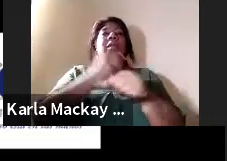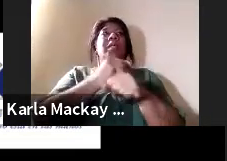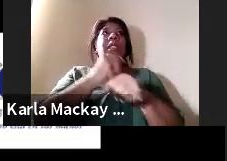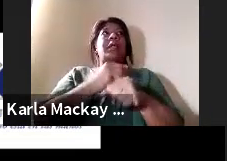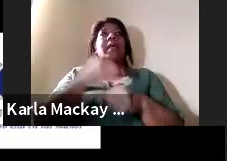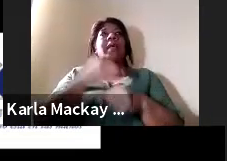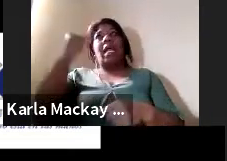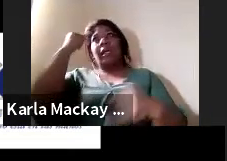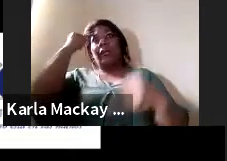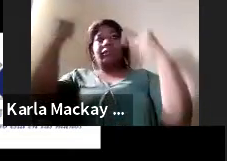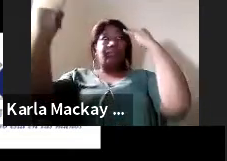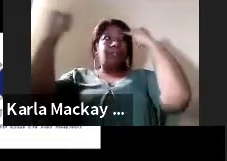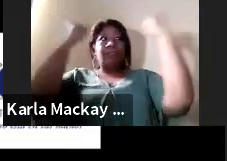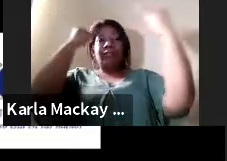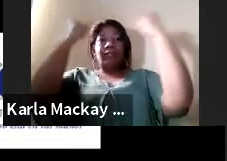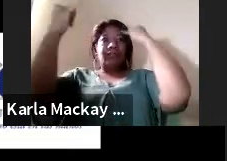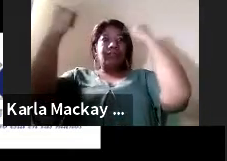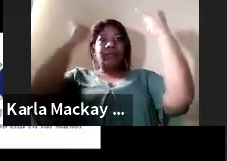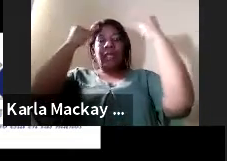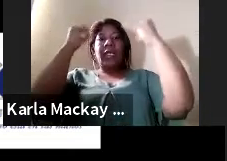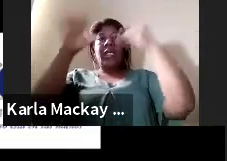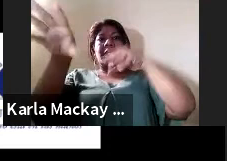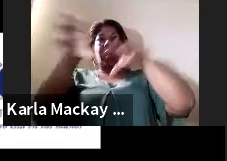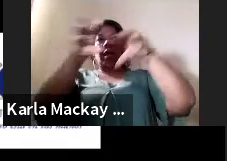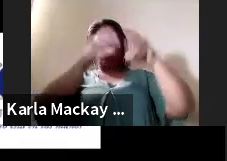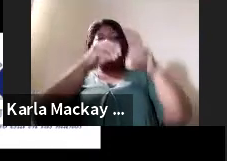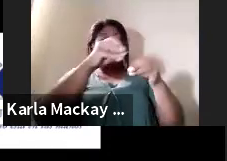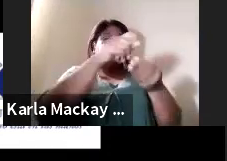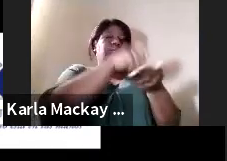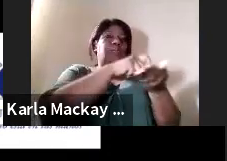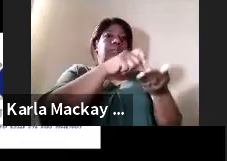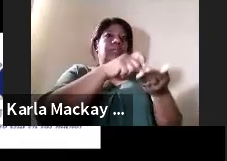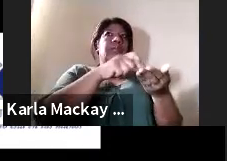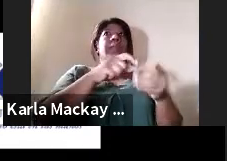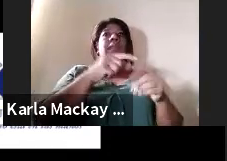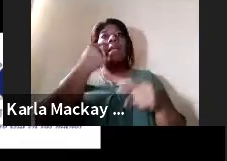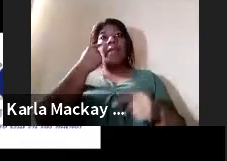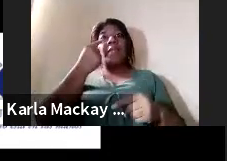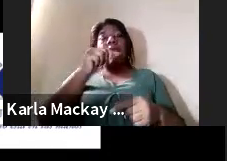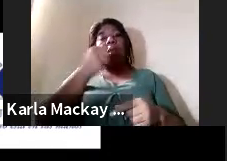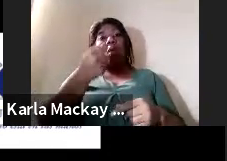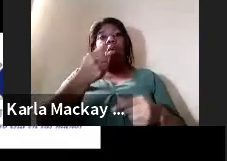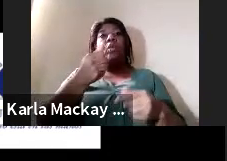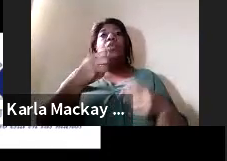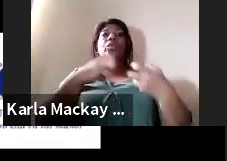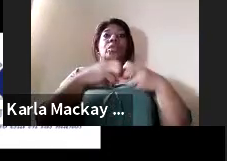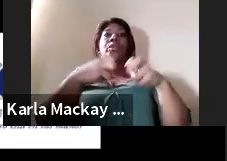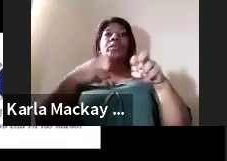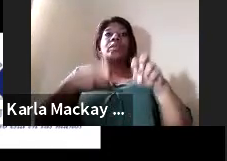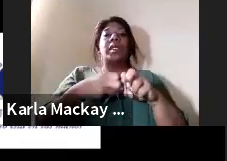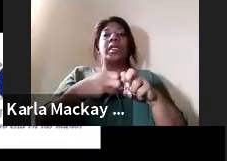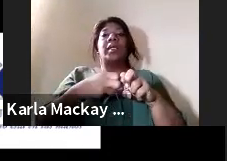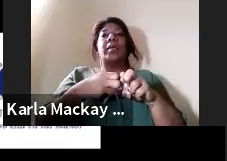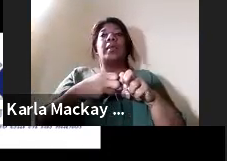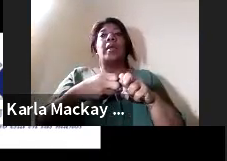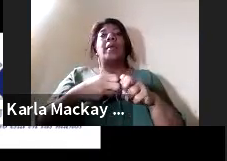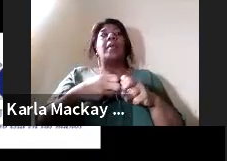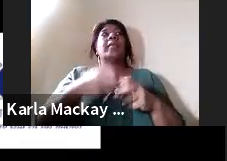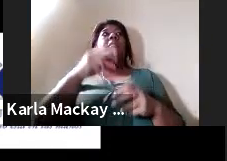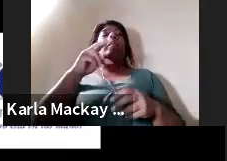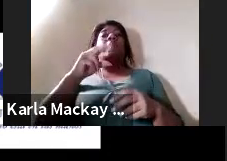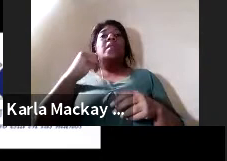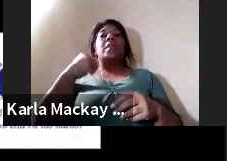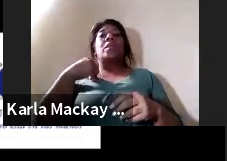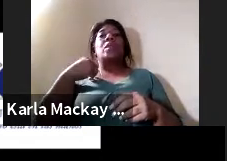pero también hubieron otros problemas que teníamos, otras oportunidades que teníamos, porque al no contar ellos con